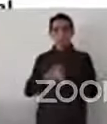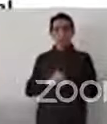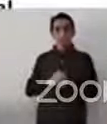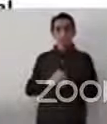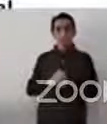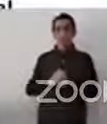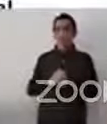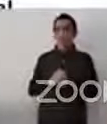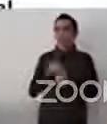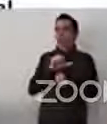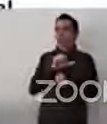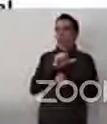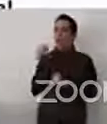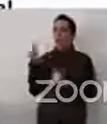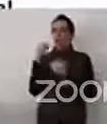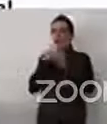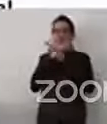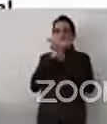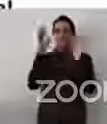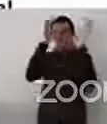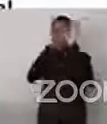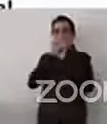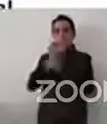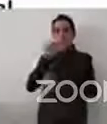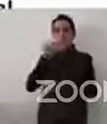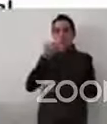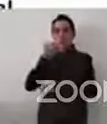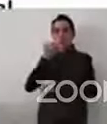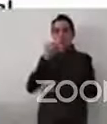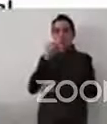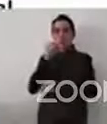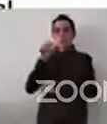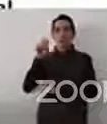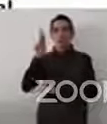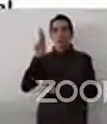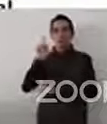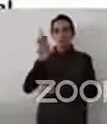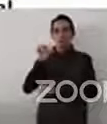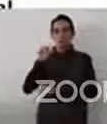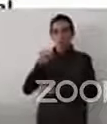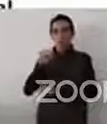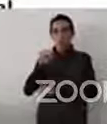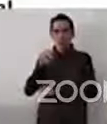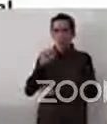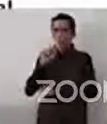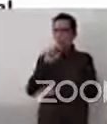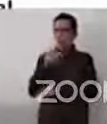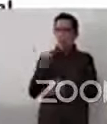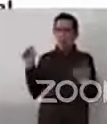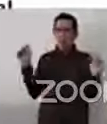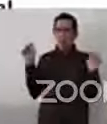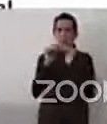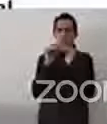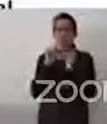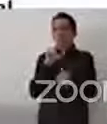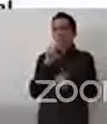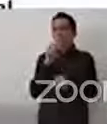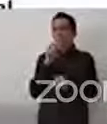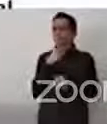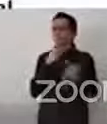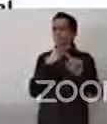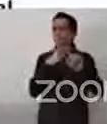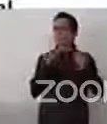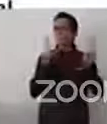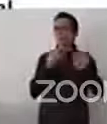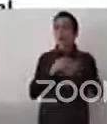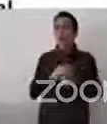instrumento jurídicamente vinculante. Es un instrumento de soft law, como se conoce en derecho internacional. Pero ha